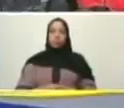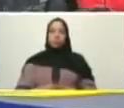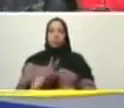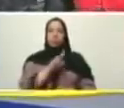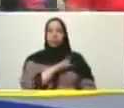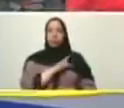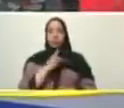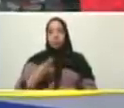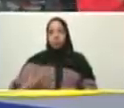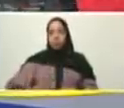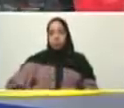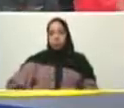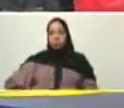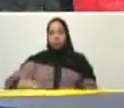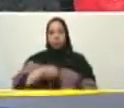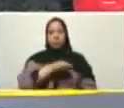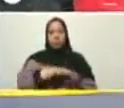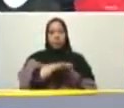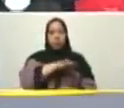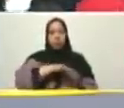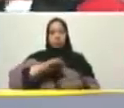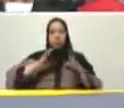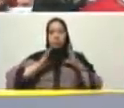socialismo social Mervin